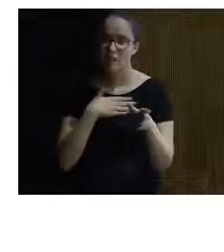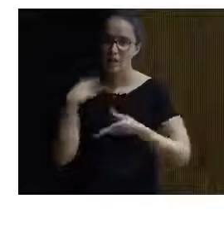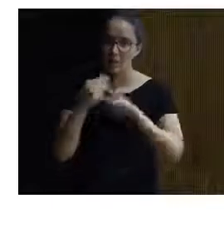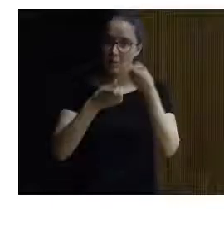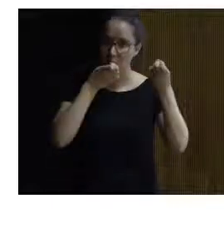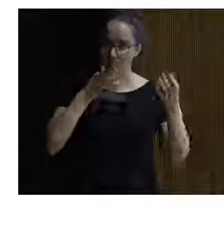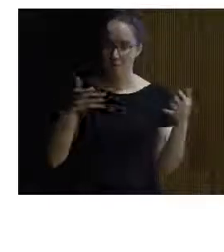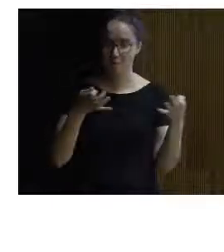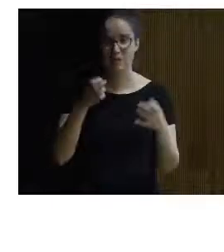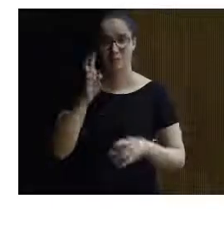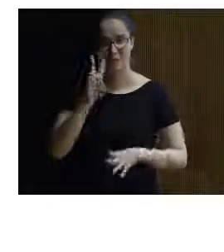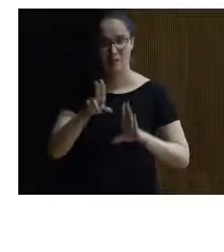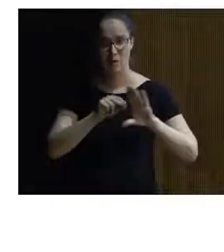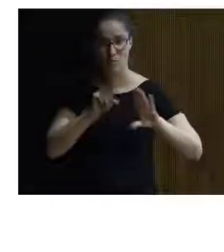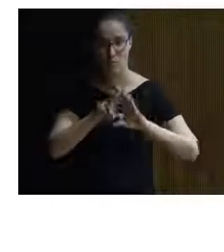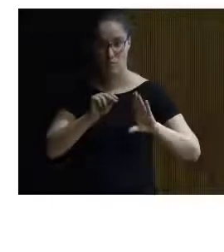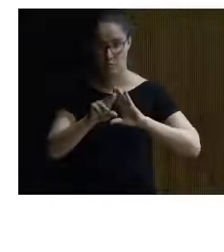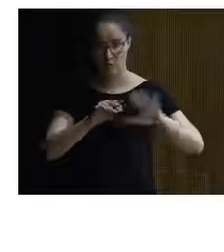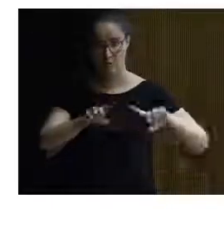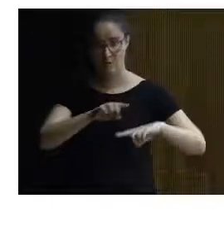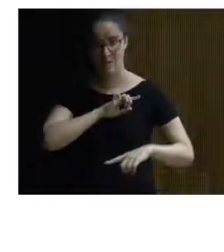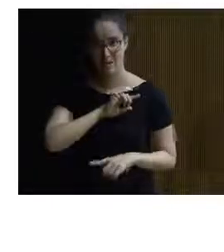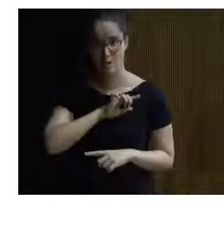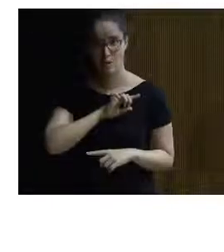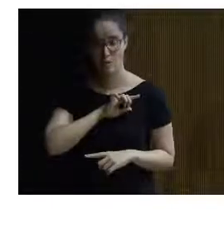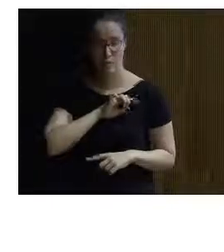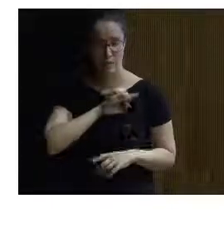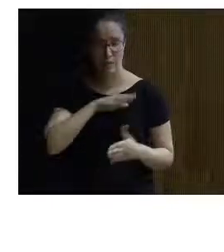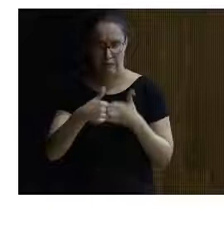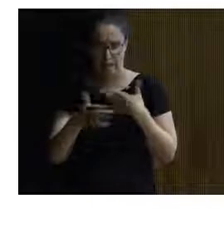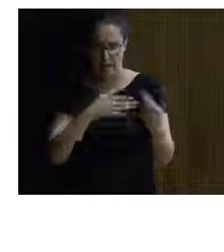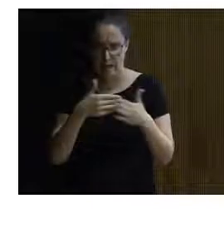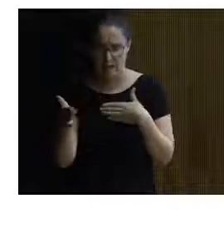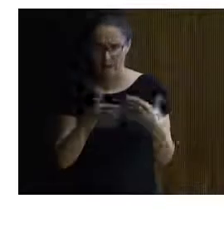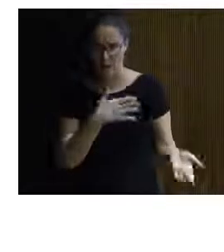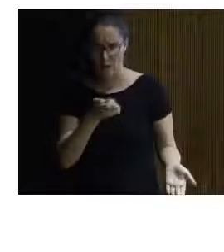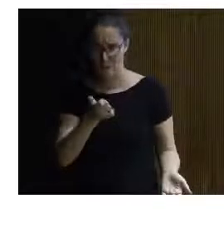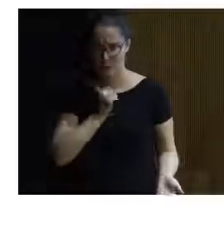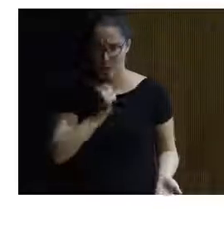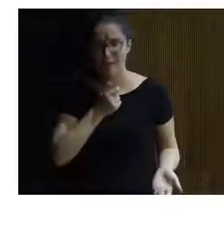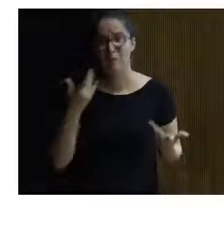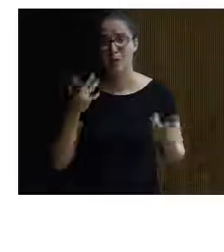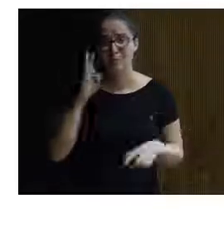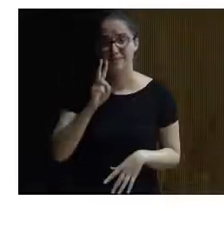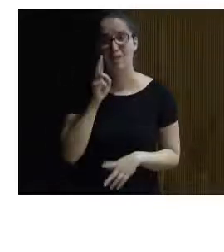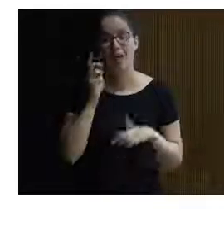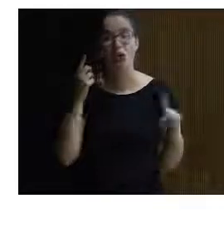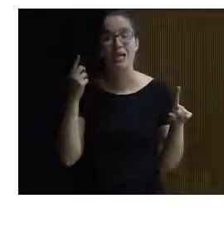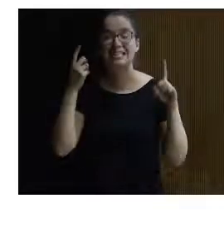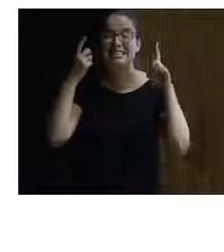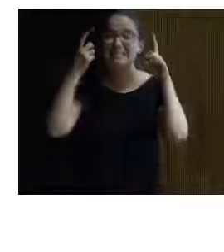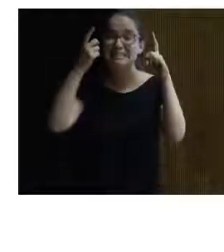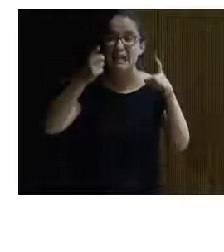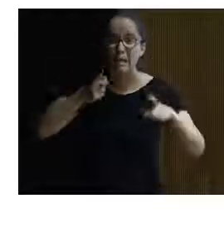lo que pasa es que bueno vais a ver el vídeo que es un vídeo que me han pasado bastante casero pero vais a ver que la intención